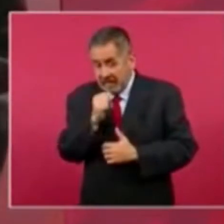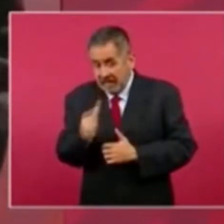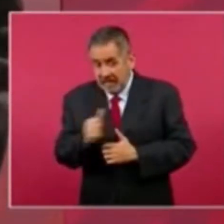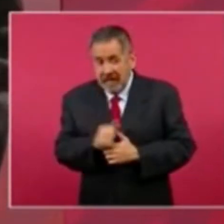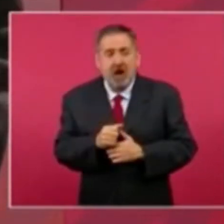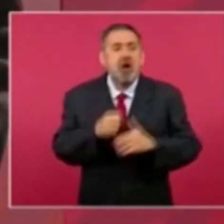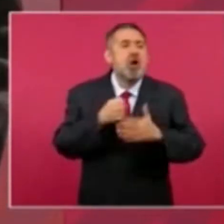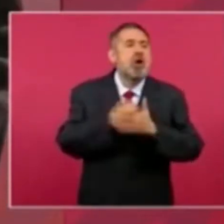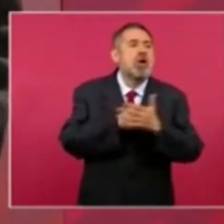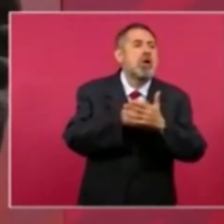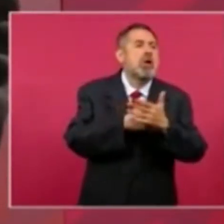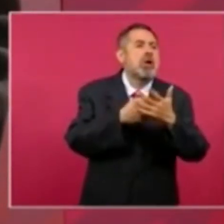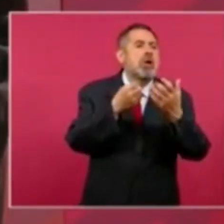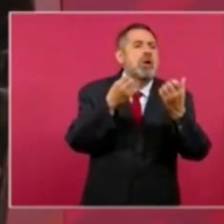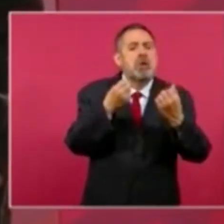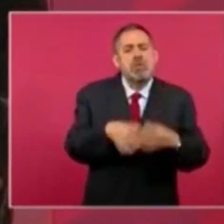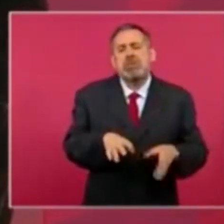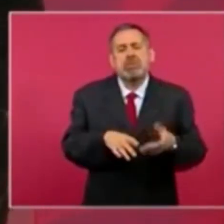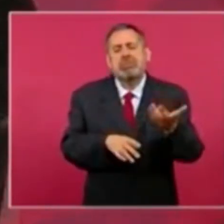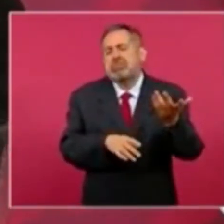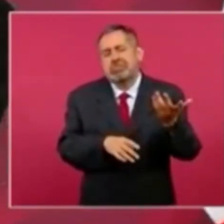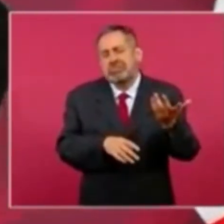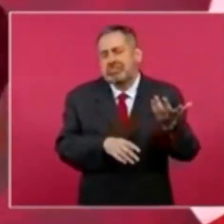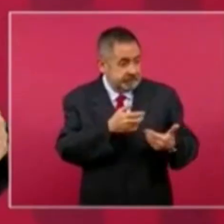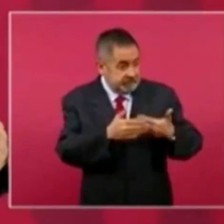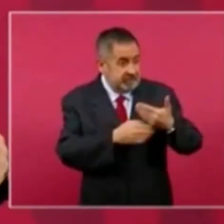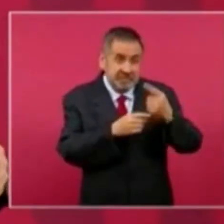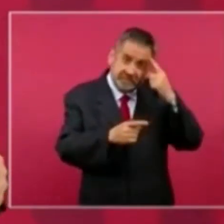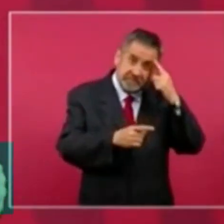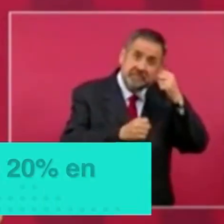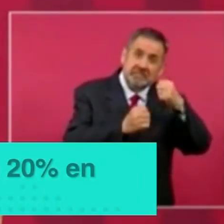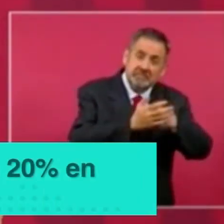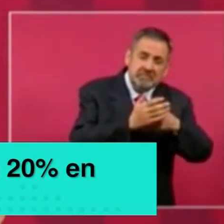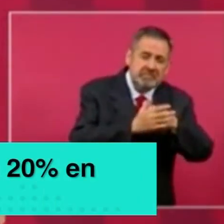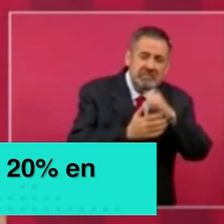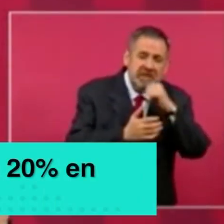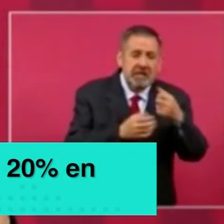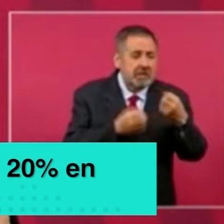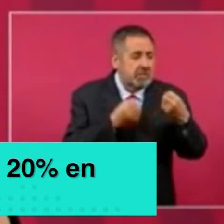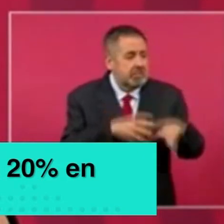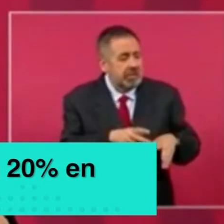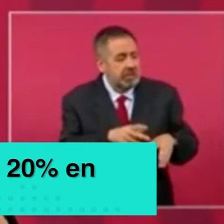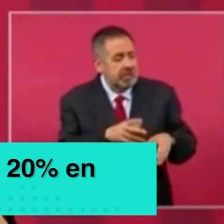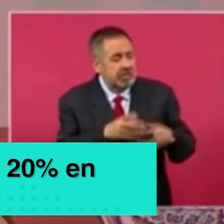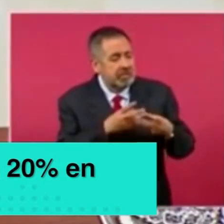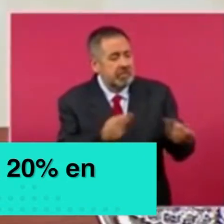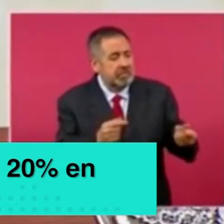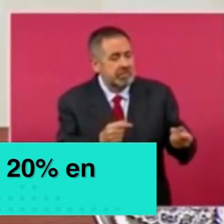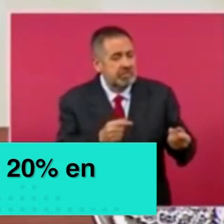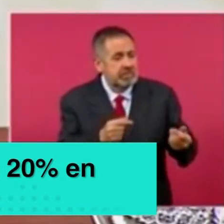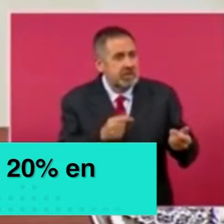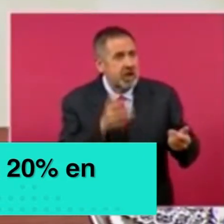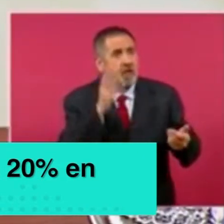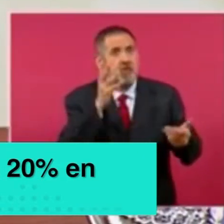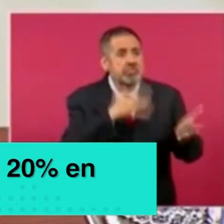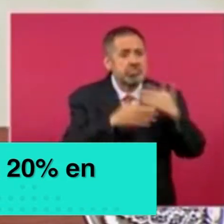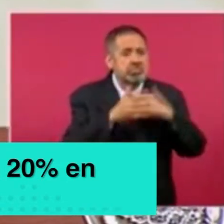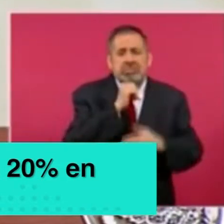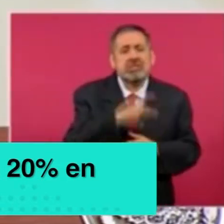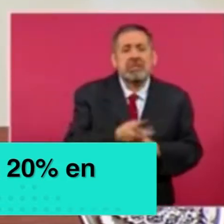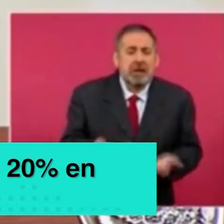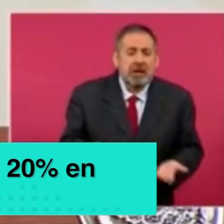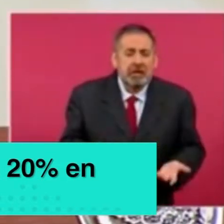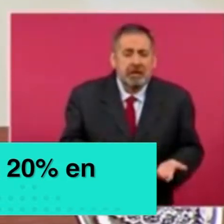El salario mínimo mexicano aumentará un 20% en 2023, con lo que pasará de 172 a